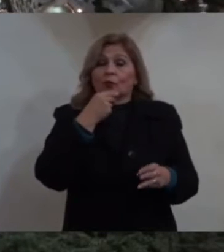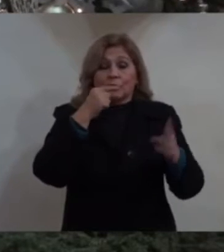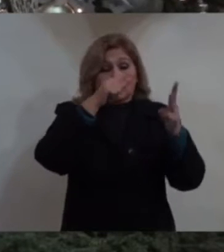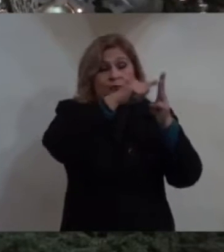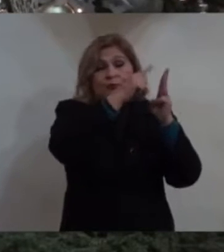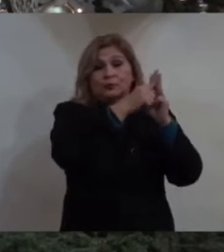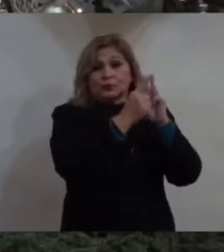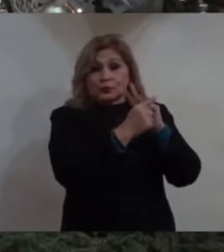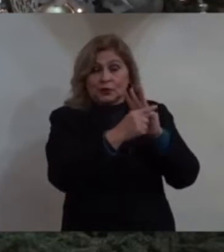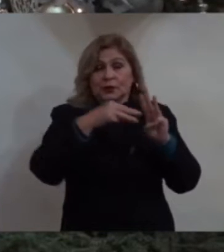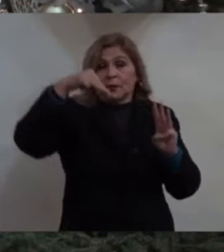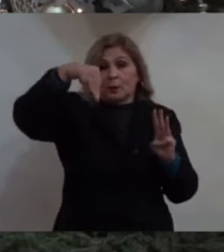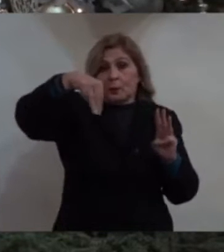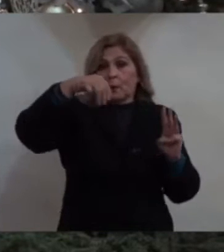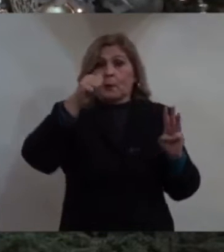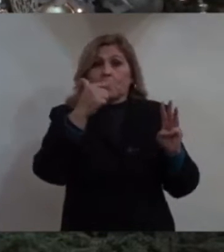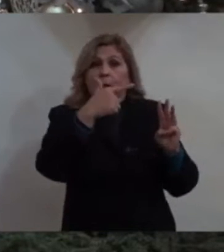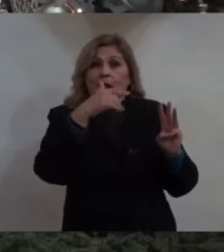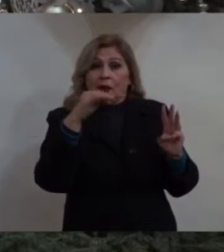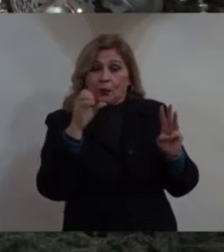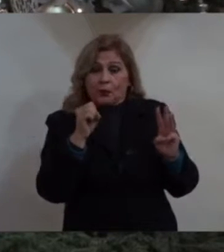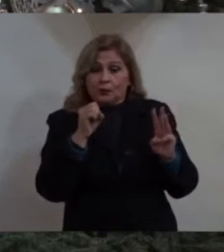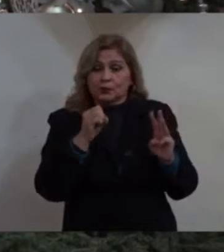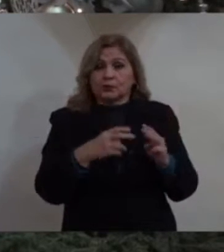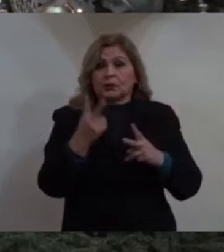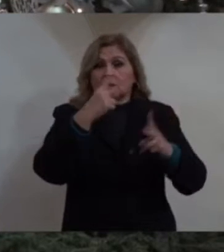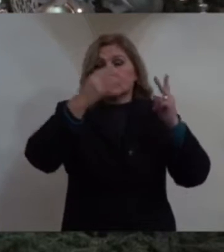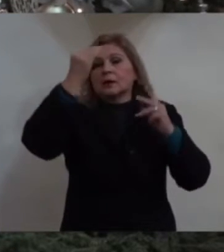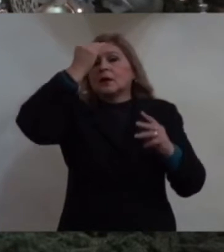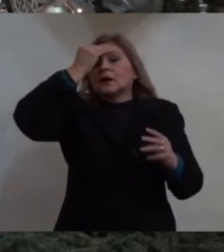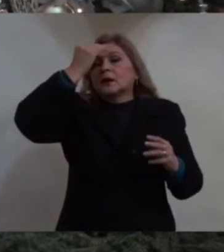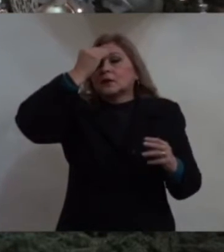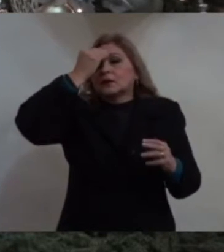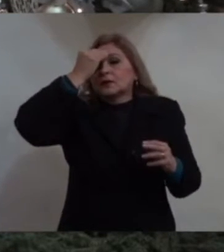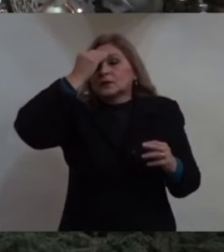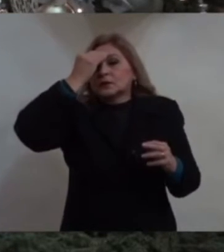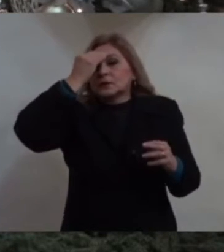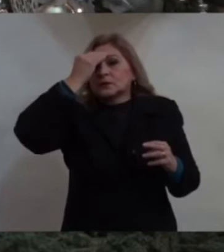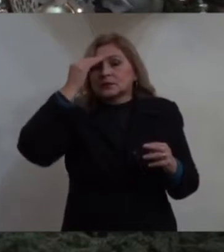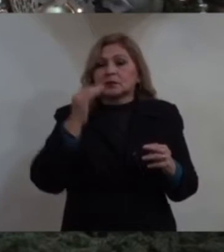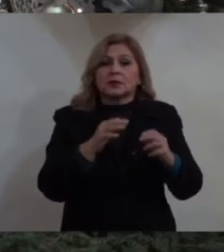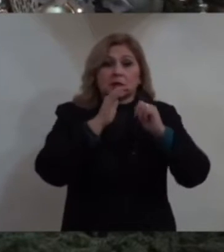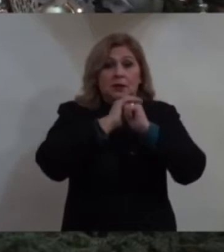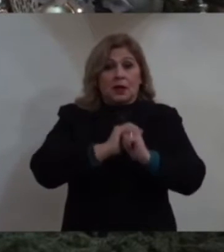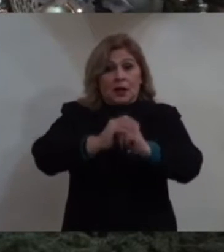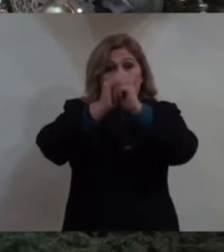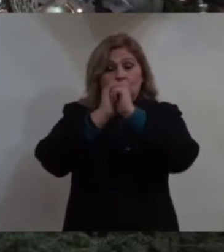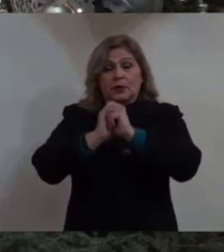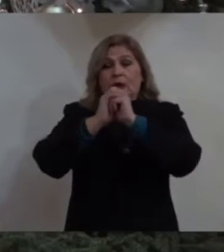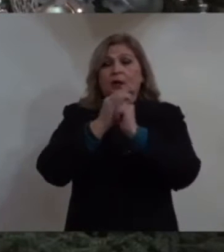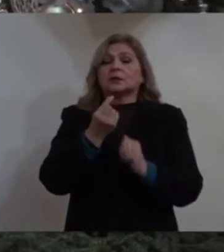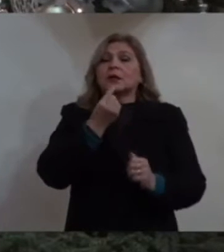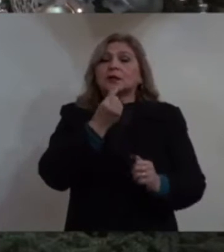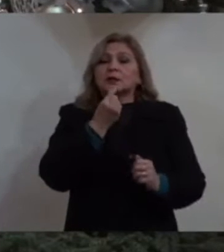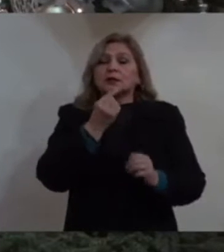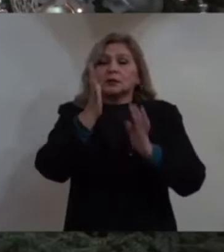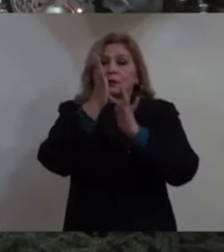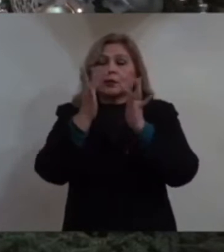vienen de Oriente a conocer y adorar al niño Jesús.